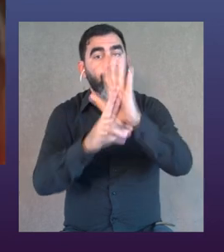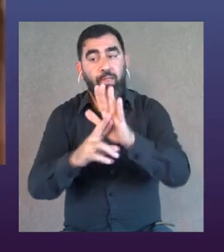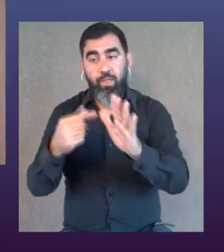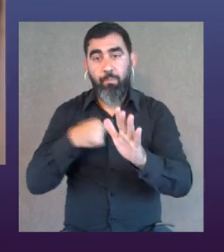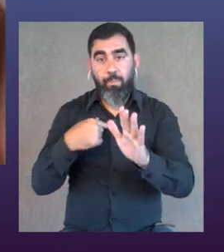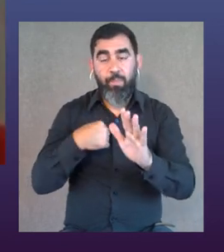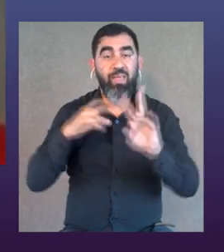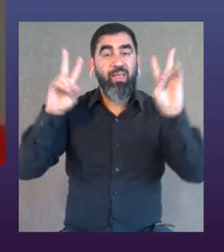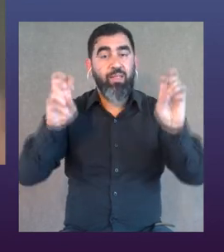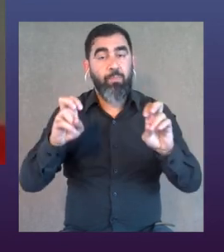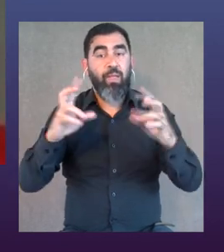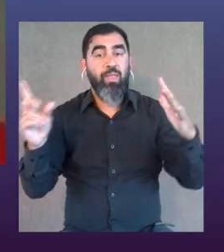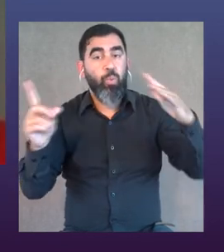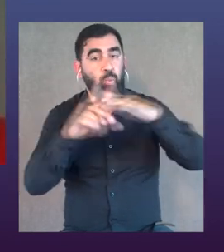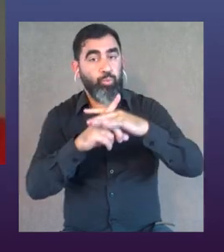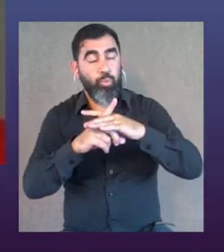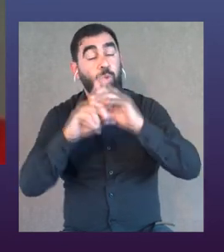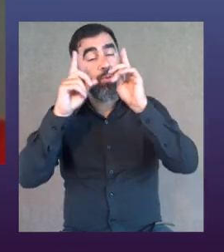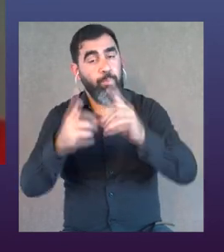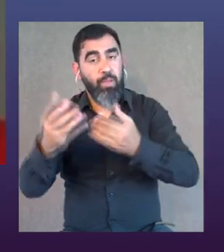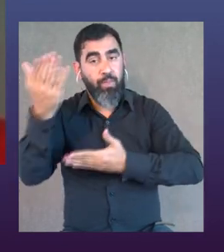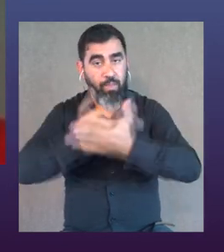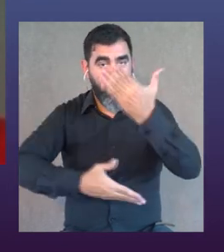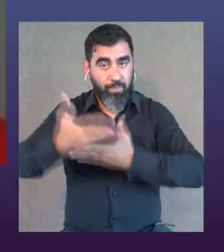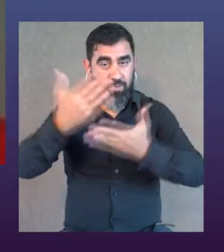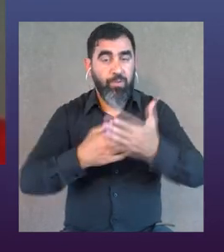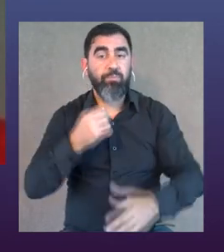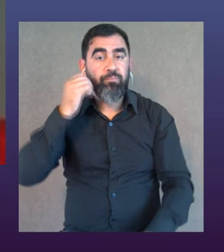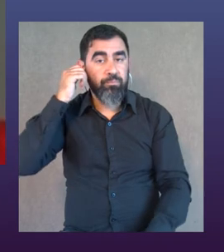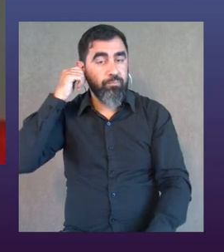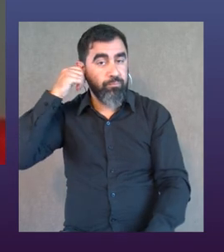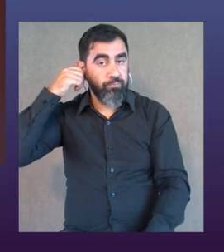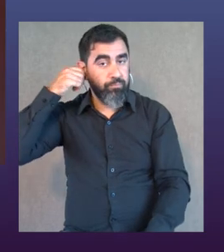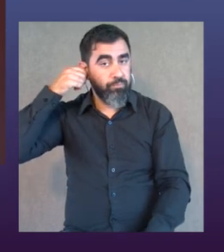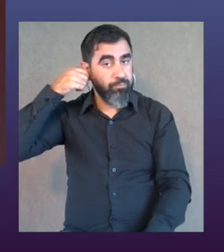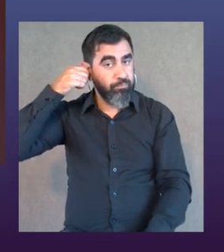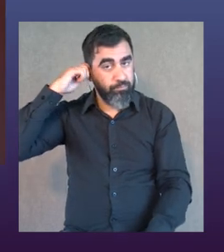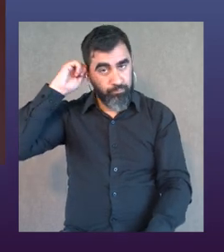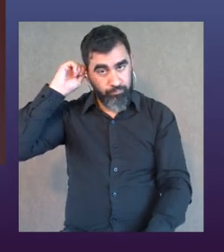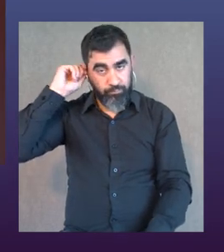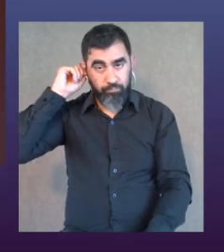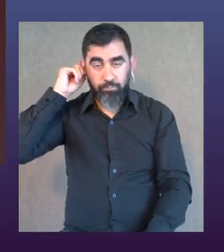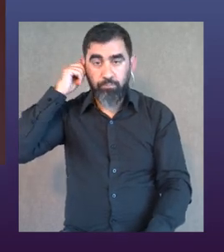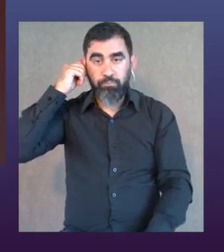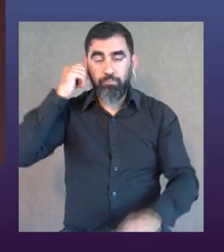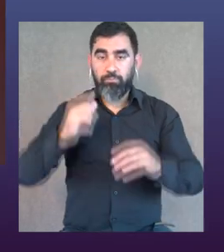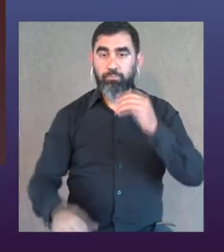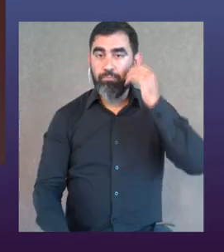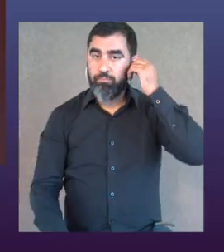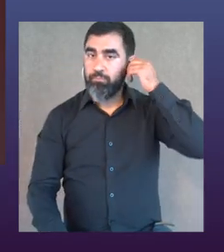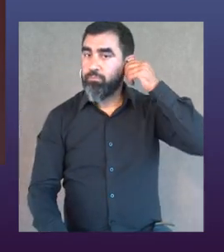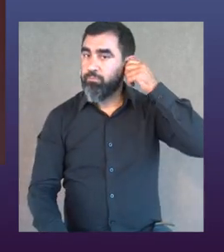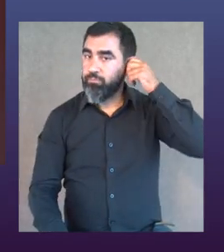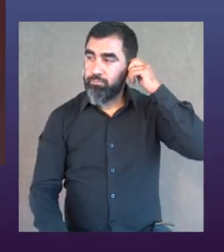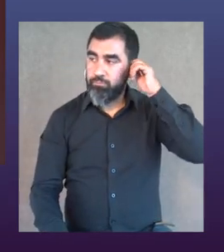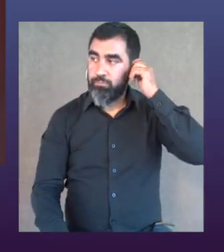ser una referente para mí en todos los temas de inclusión y discapacidad. Genial. Gracias